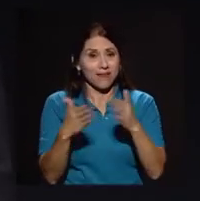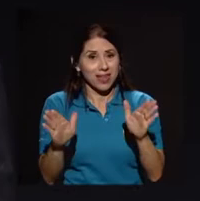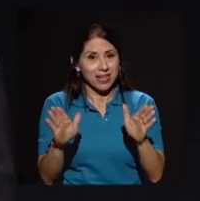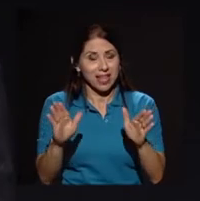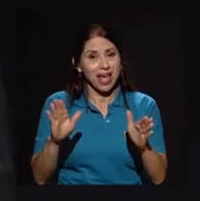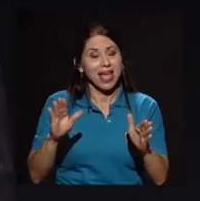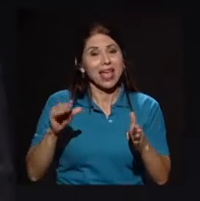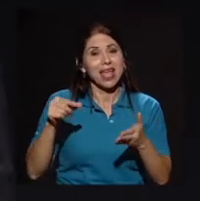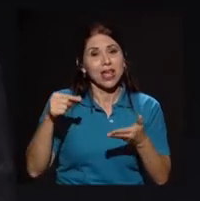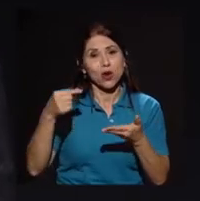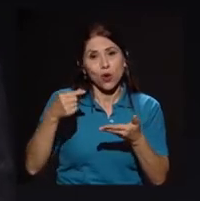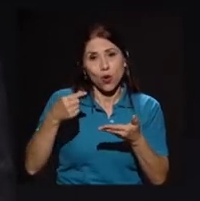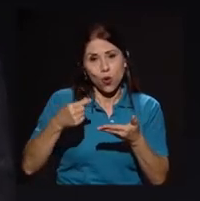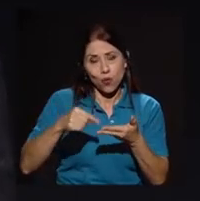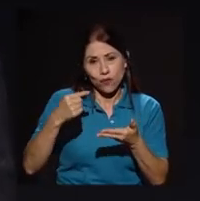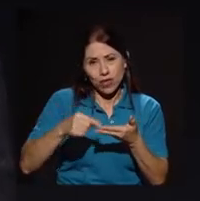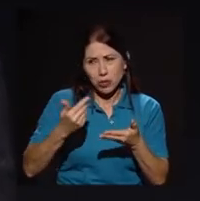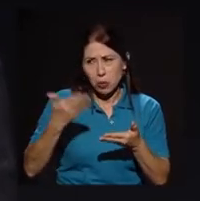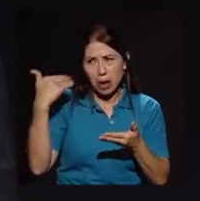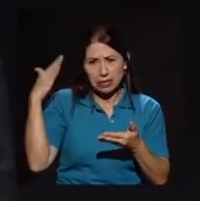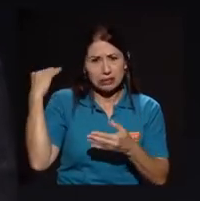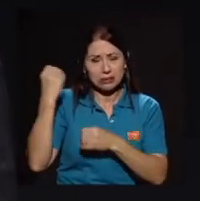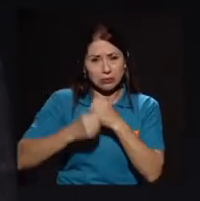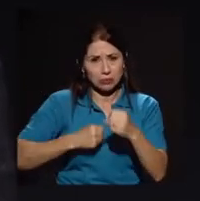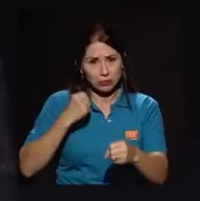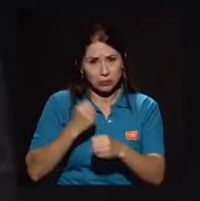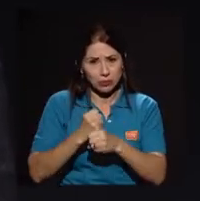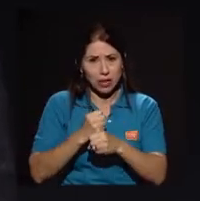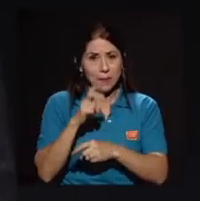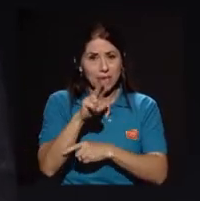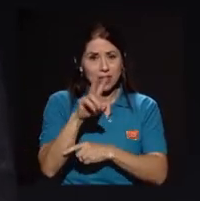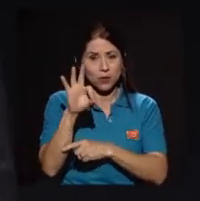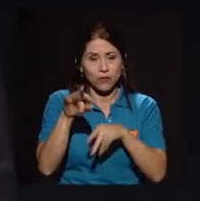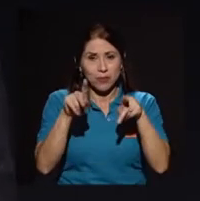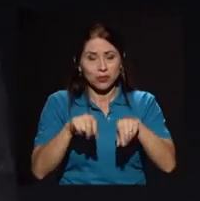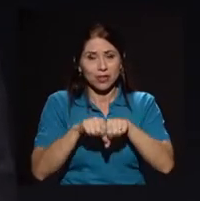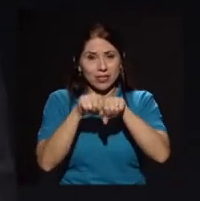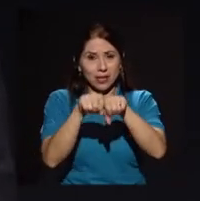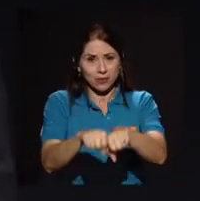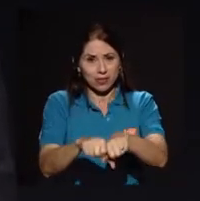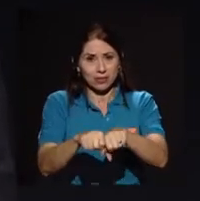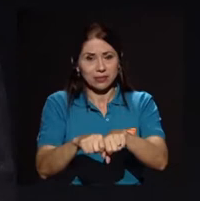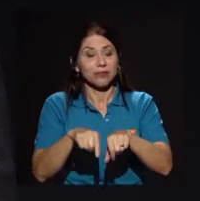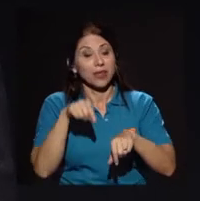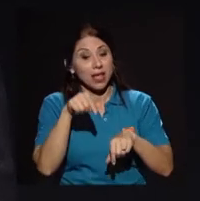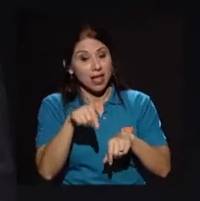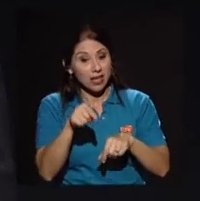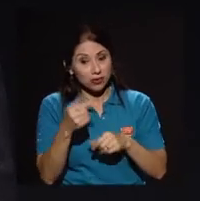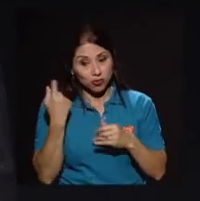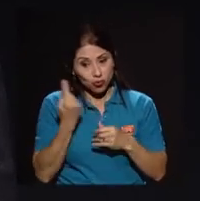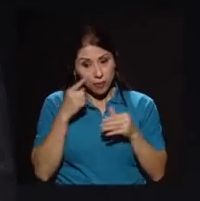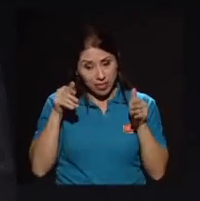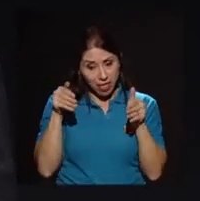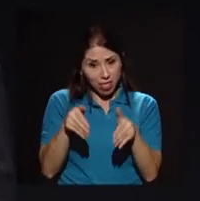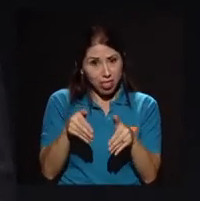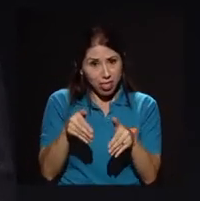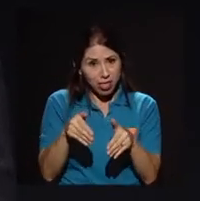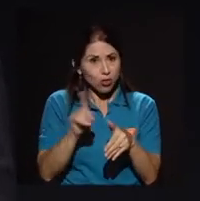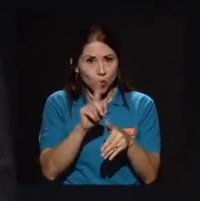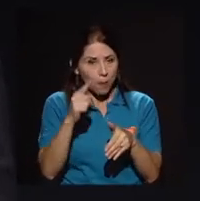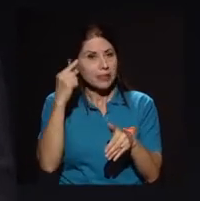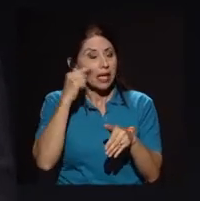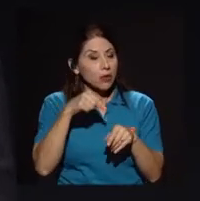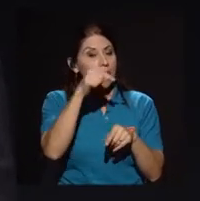graduados con dos promociones. La desconcentración ha sido parte de la historia. En el pasado también estuvo en Guanacaste,